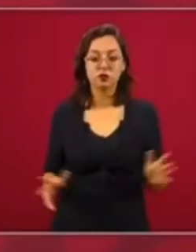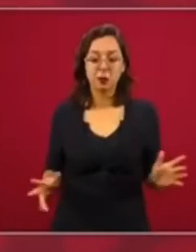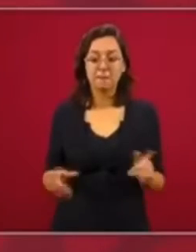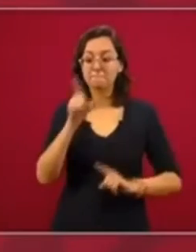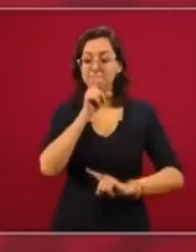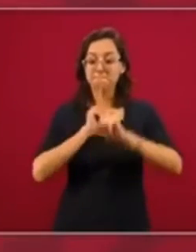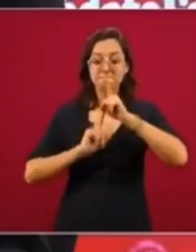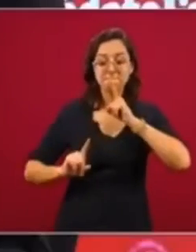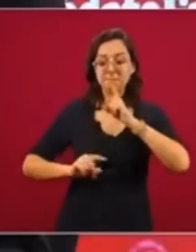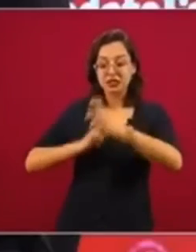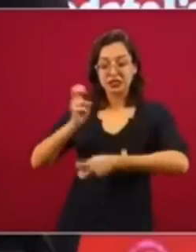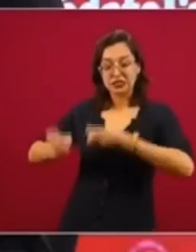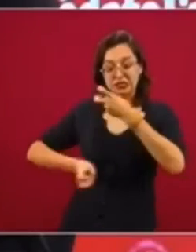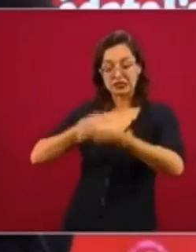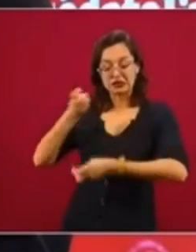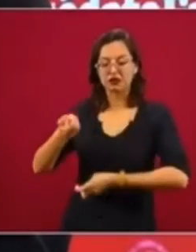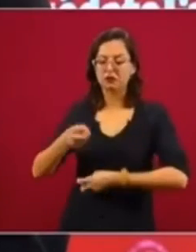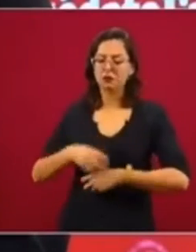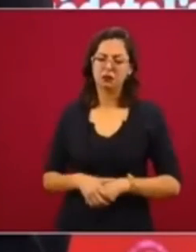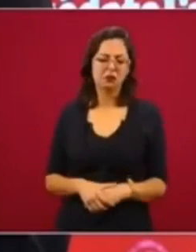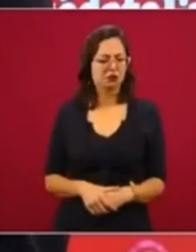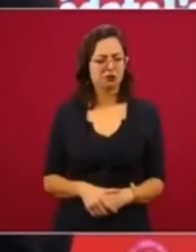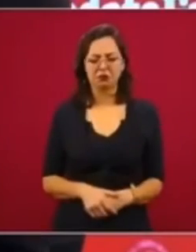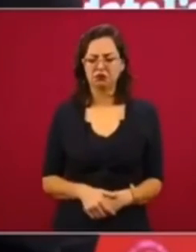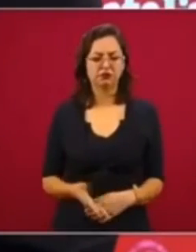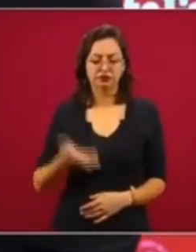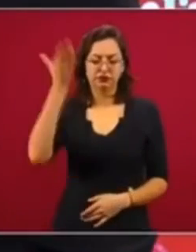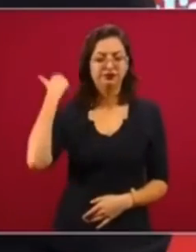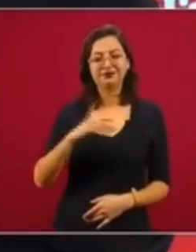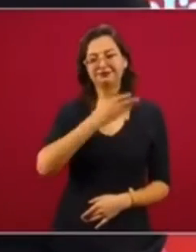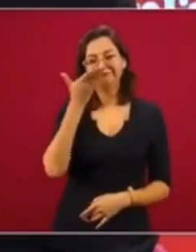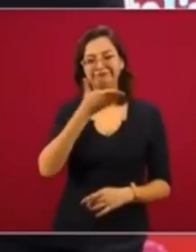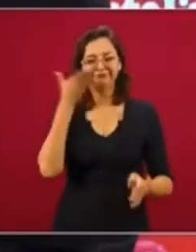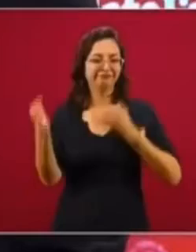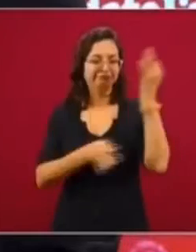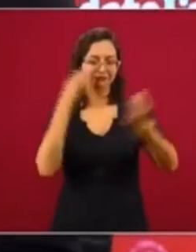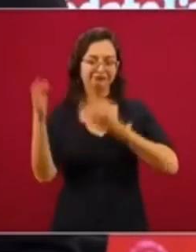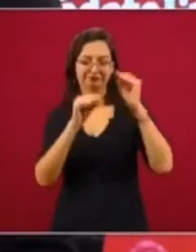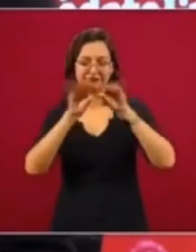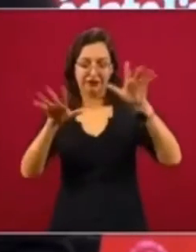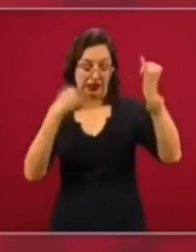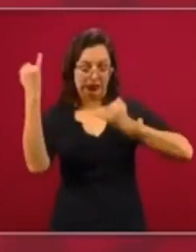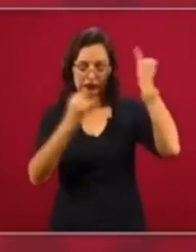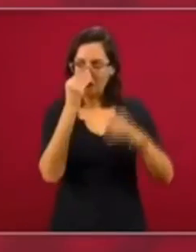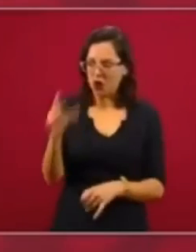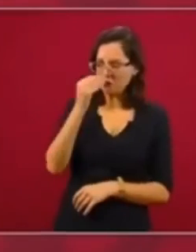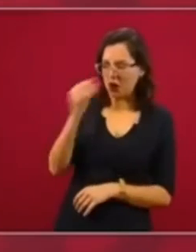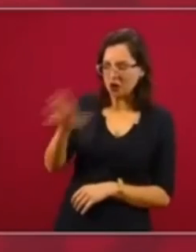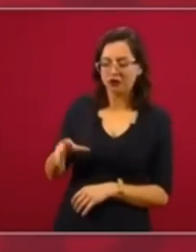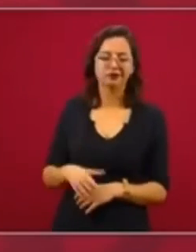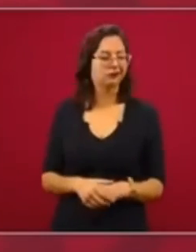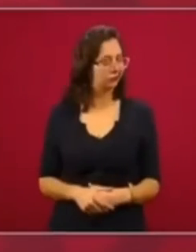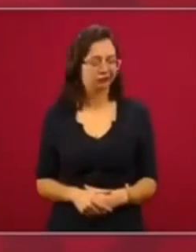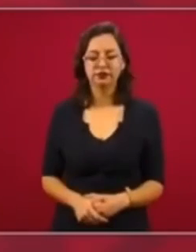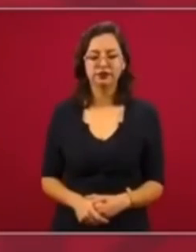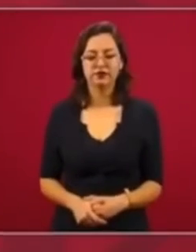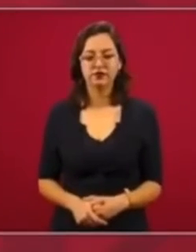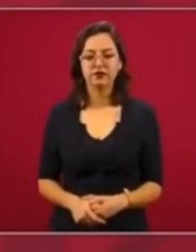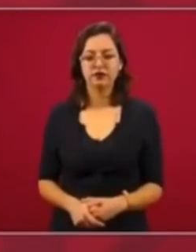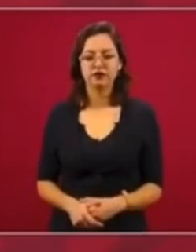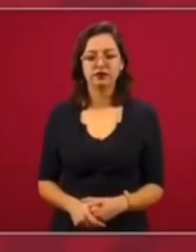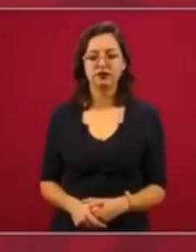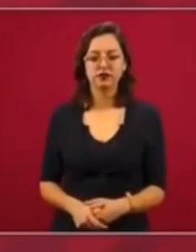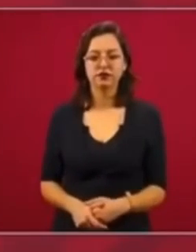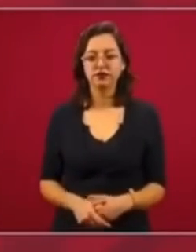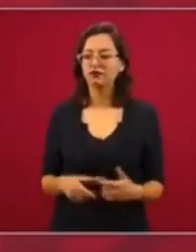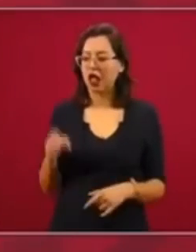calumnia, no promover lo que se hacía antes, de fabricar delitos, de hacer a